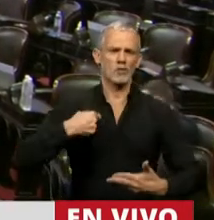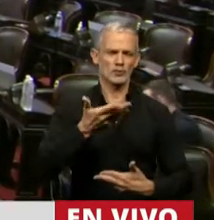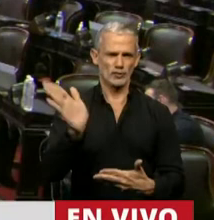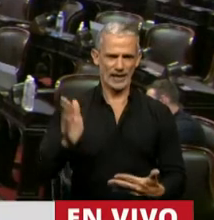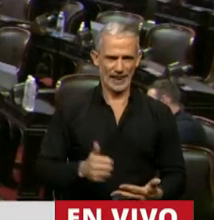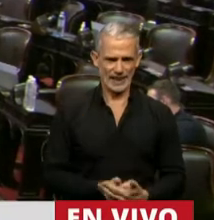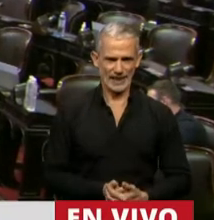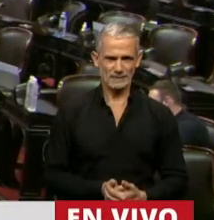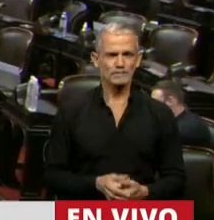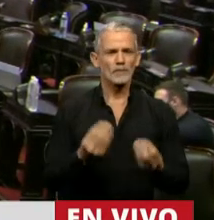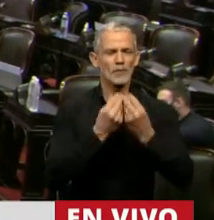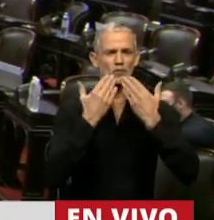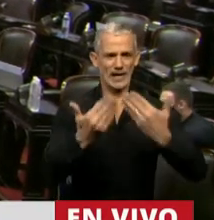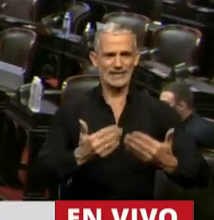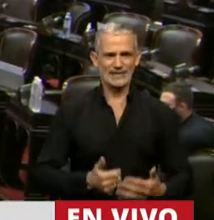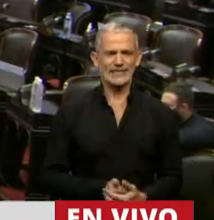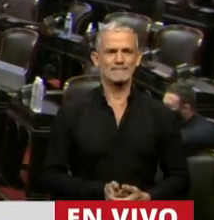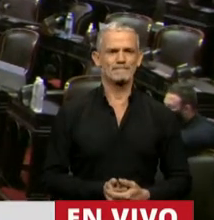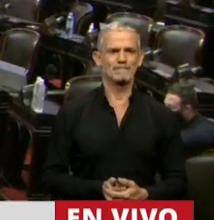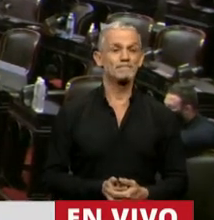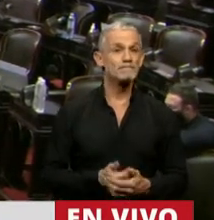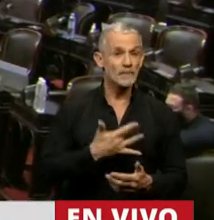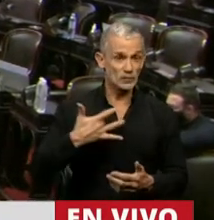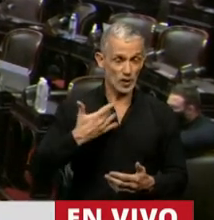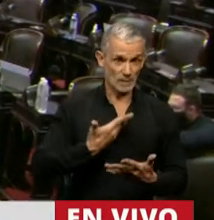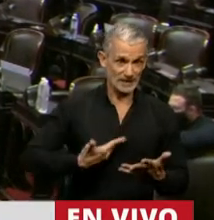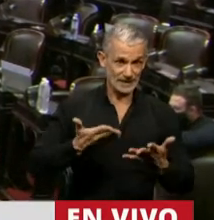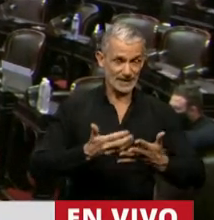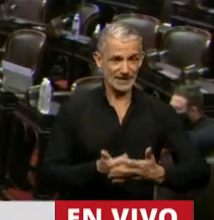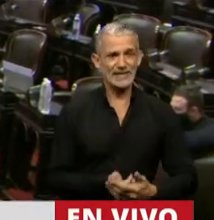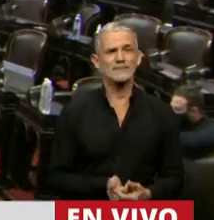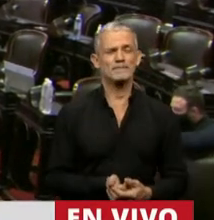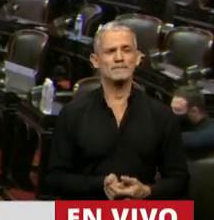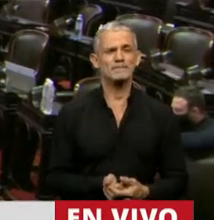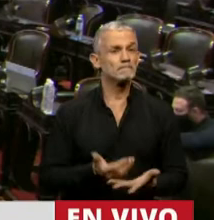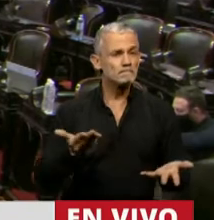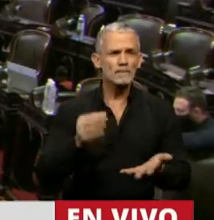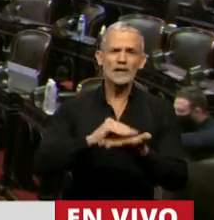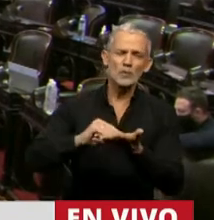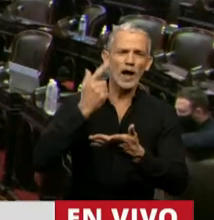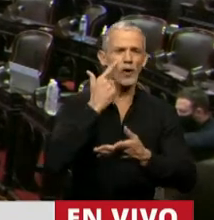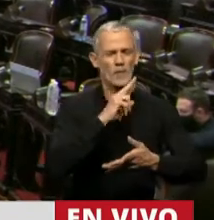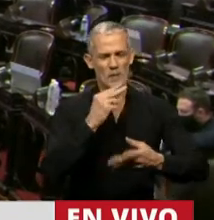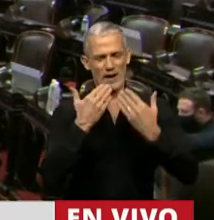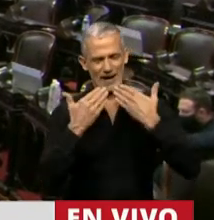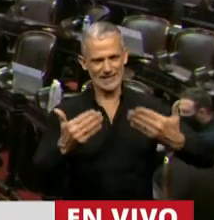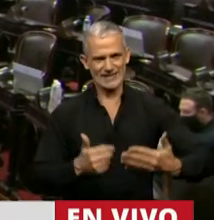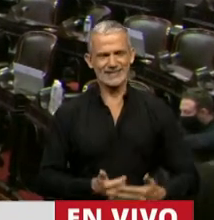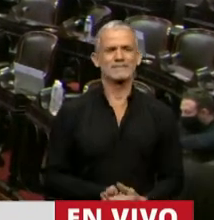Muchas gracias, señora Presidenta, diputadas y diputados.